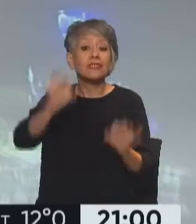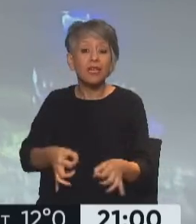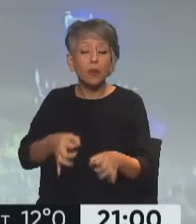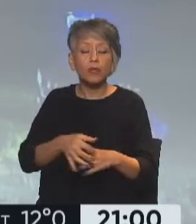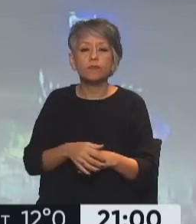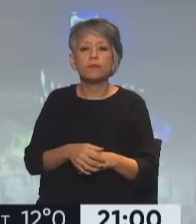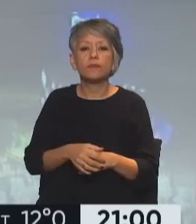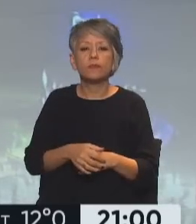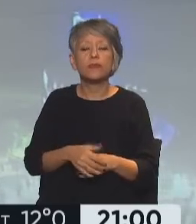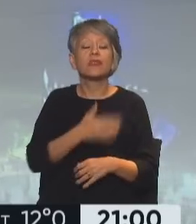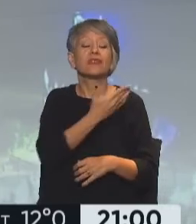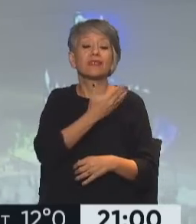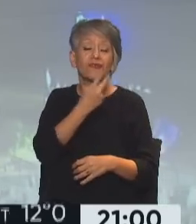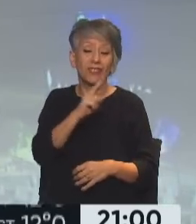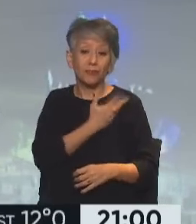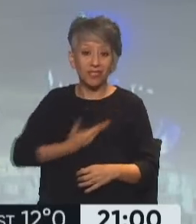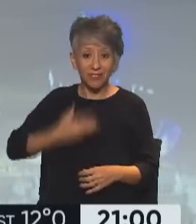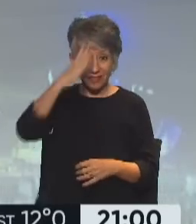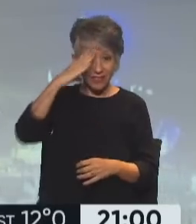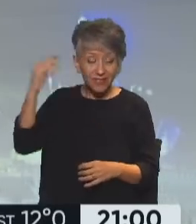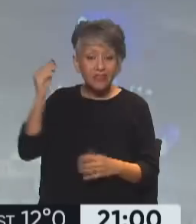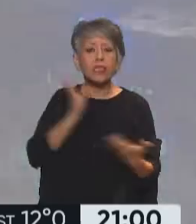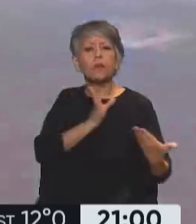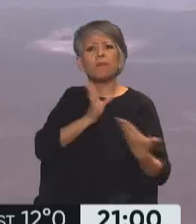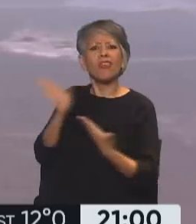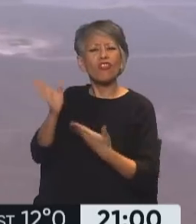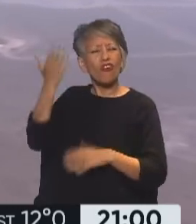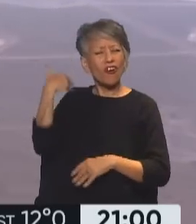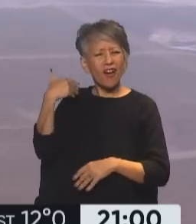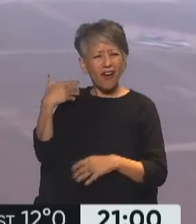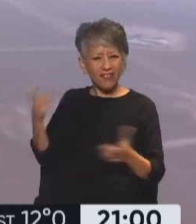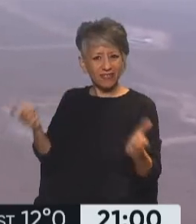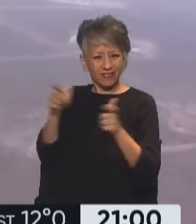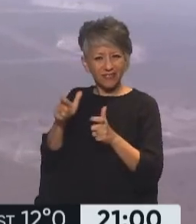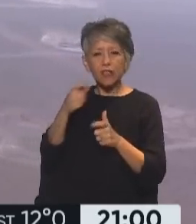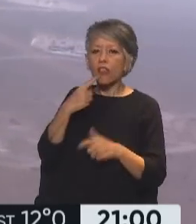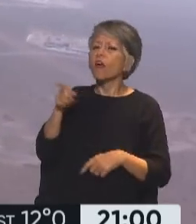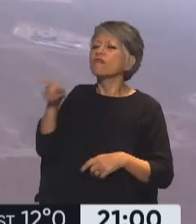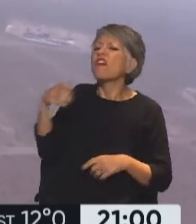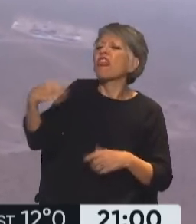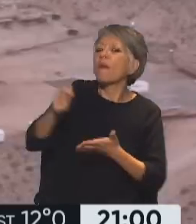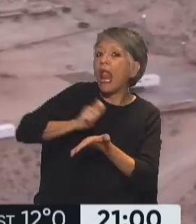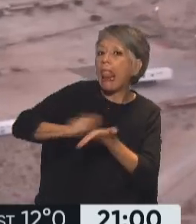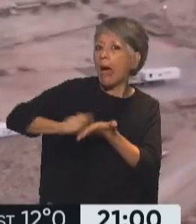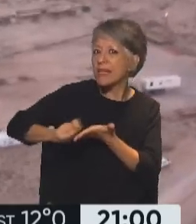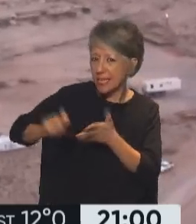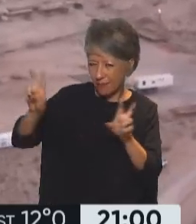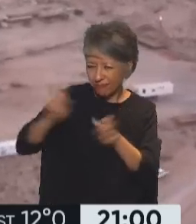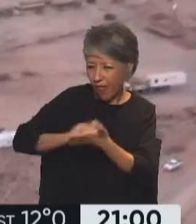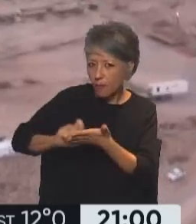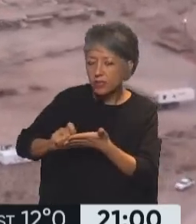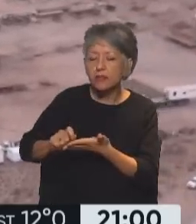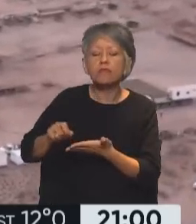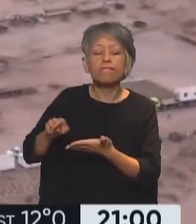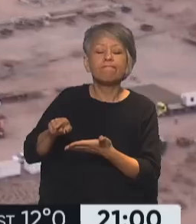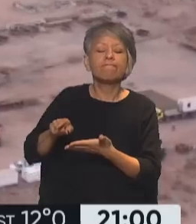La vicepresidenta le pidió a Alberto Fernández en aquel acto que use la lapicera y ese podríamos decir que fue el disparador que terminó